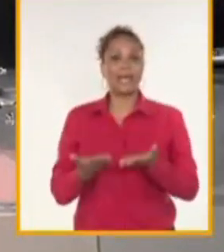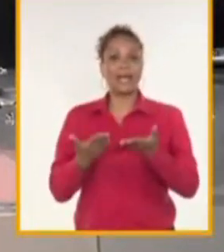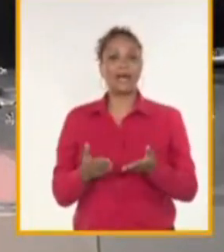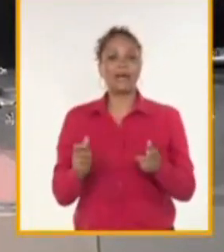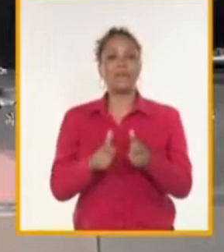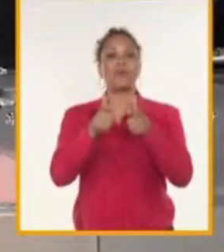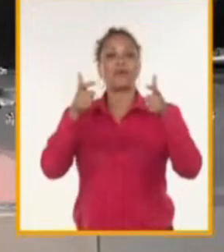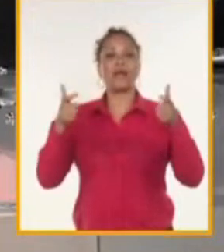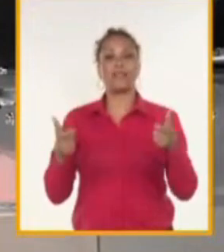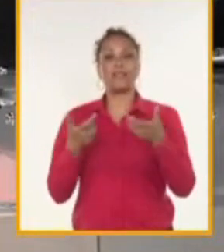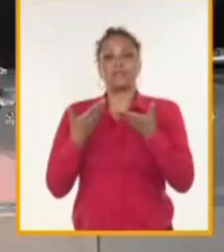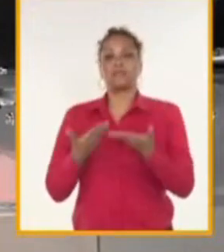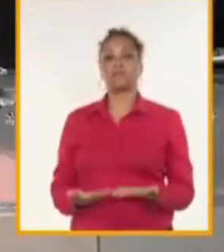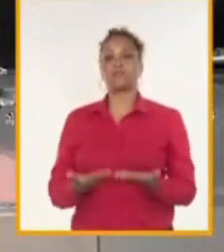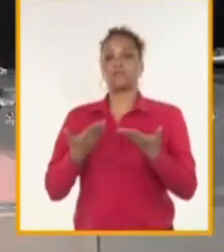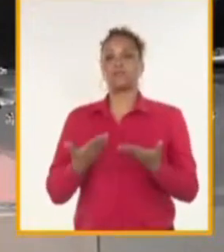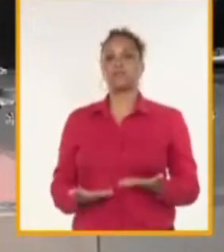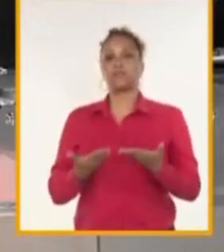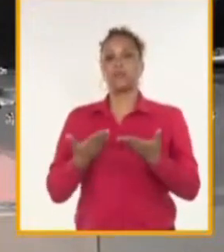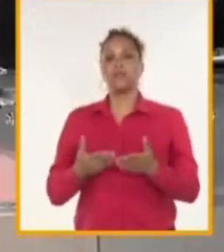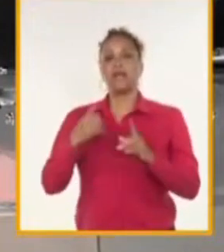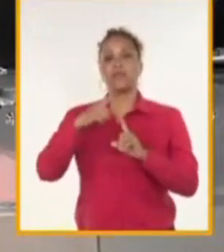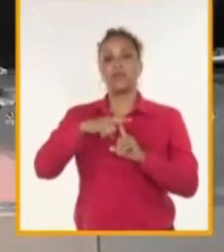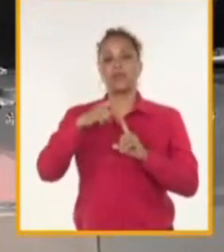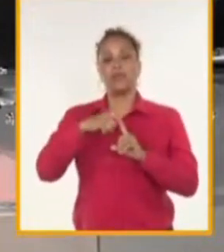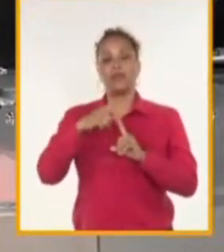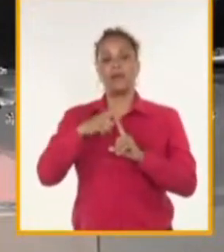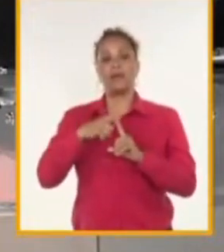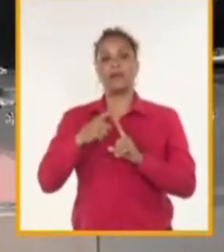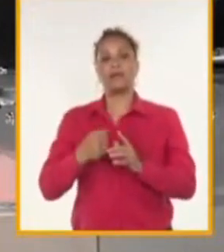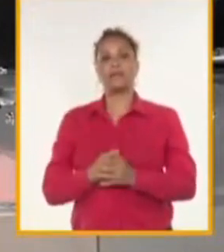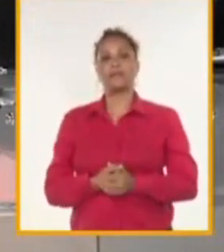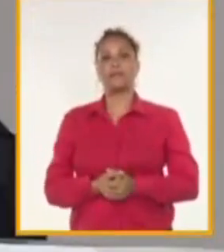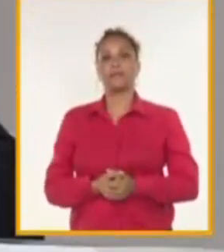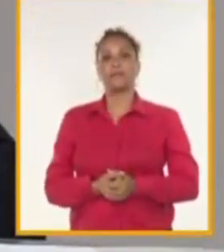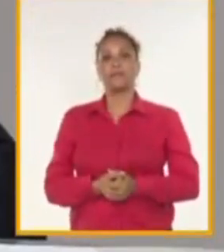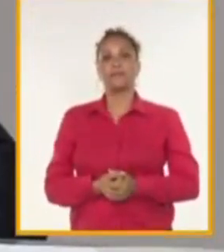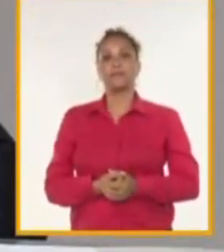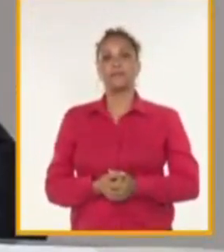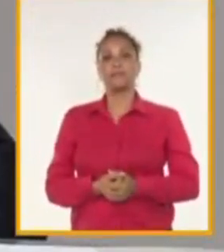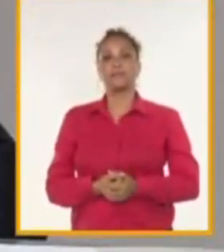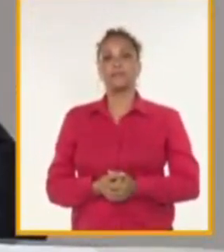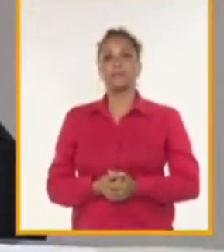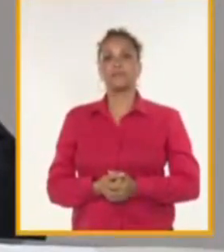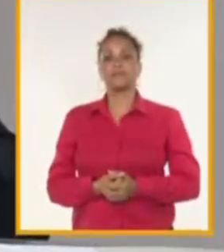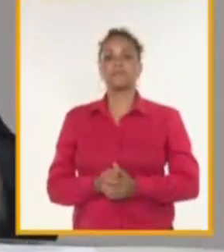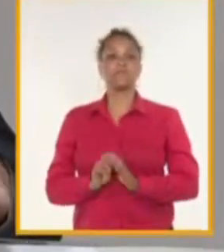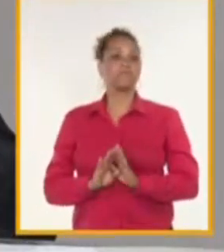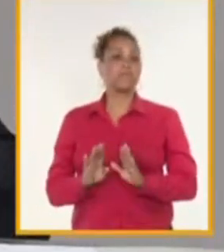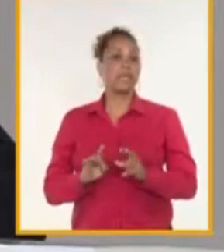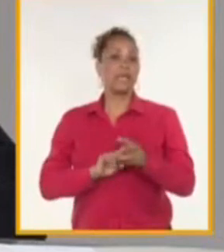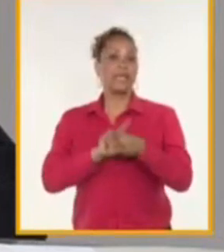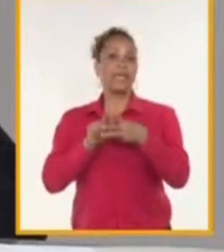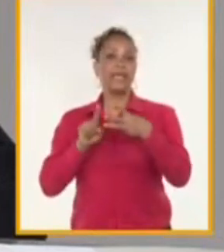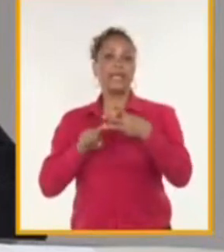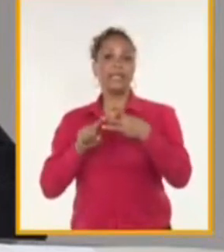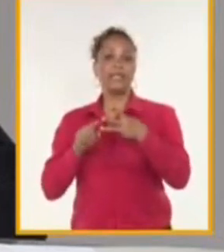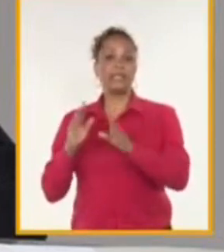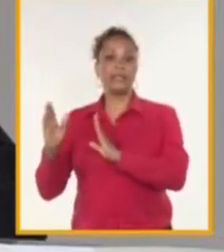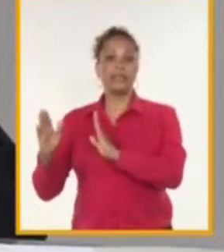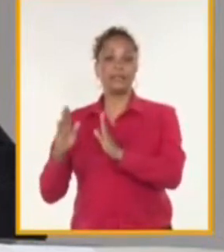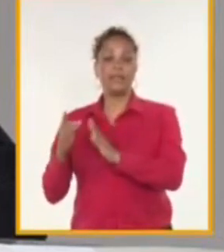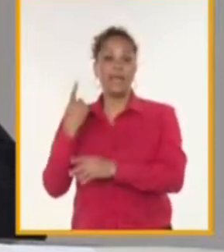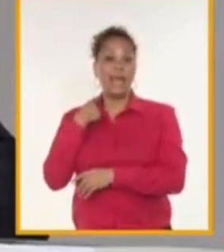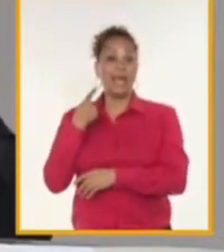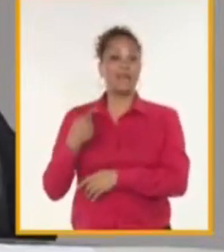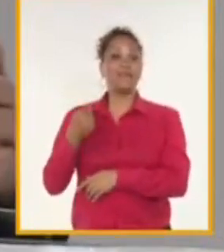el peso o el tonelaje que demanda la infraestructura. Y bueno, finalmente, el año